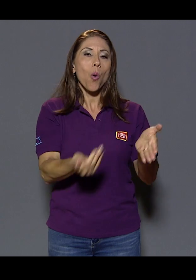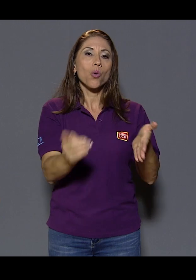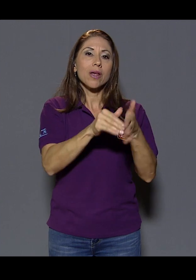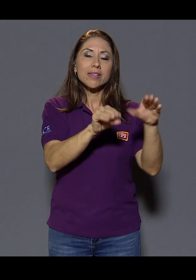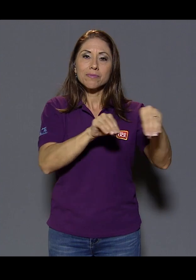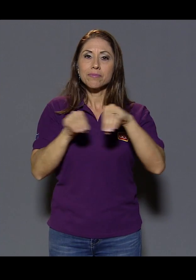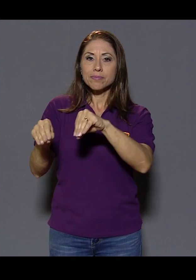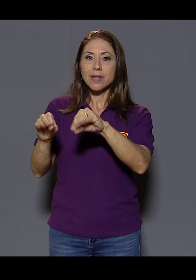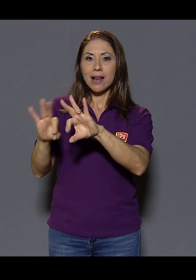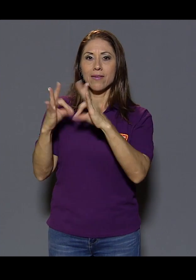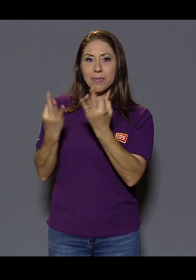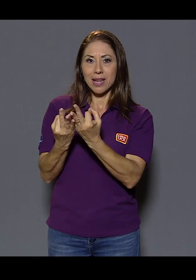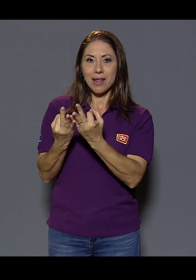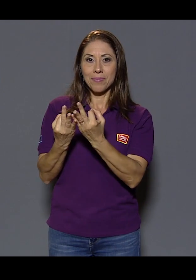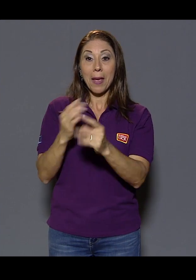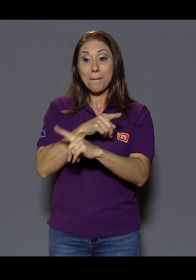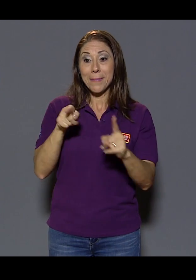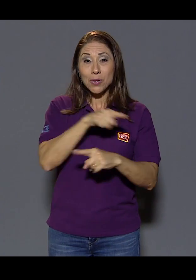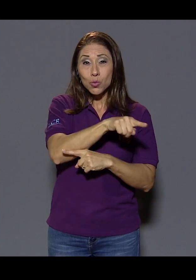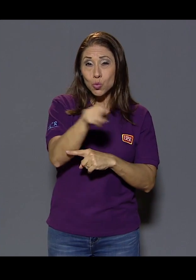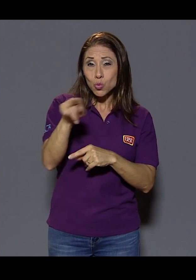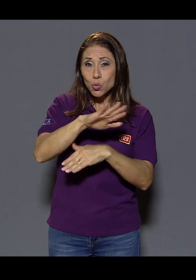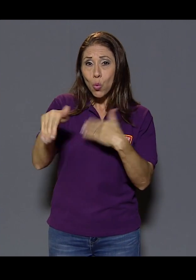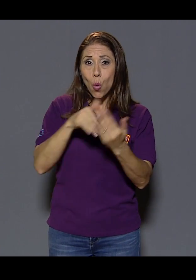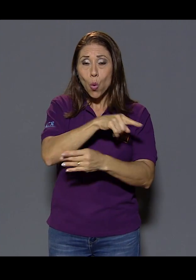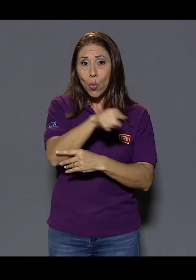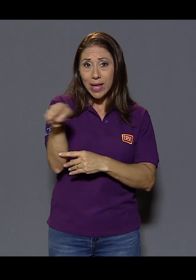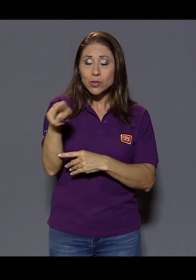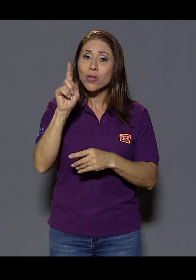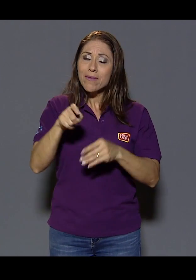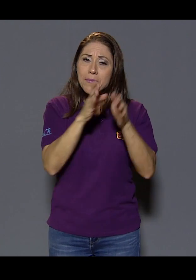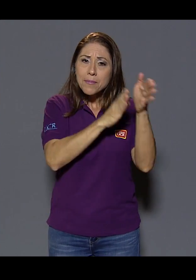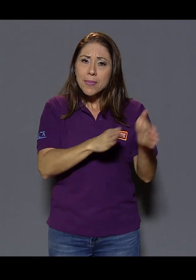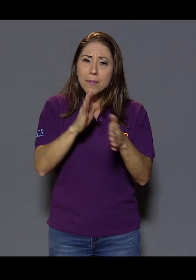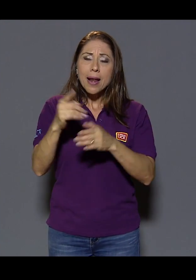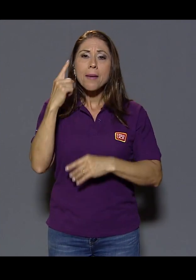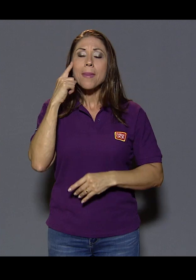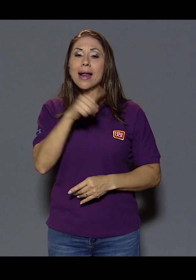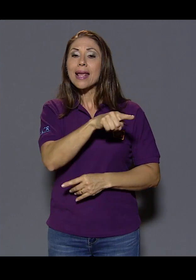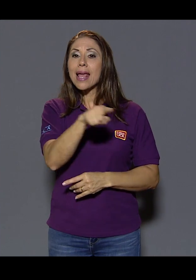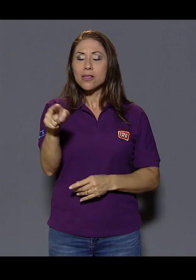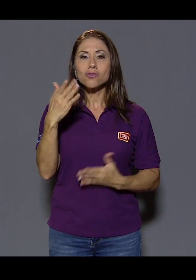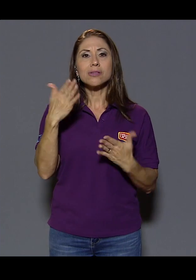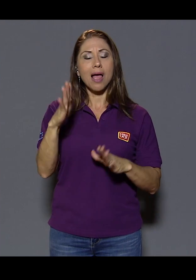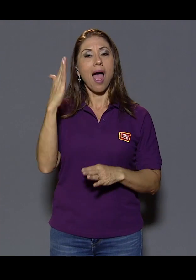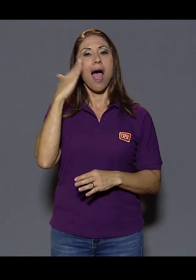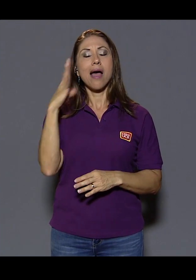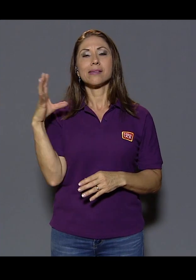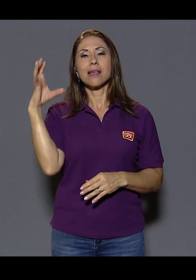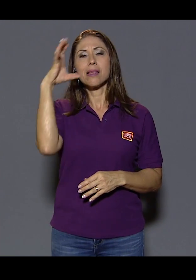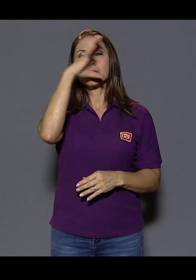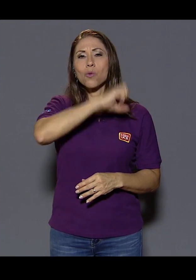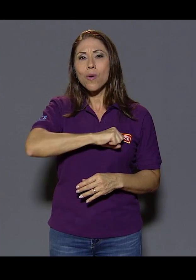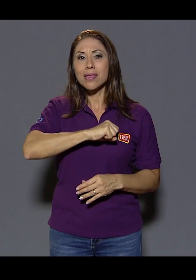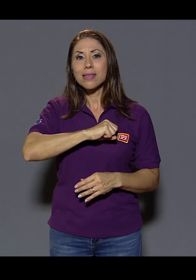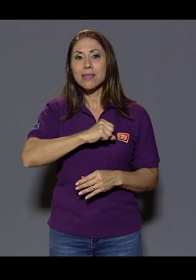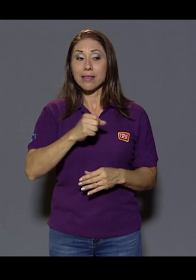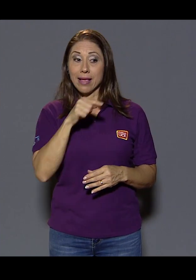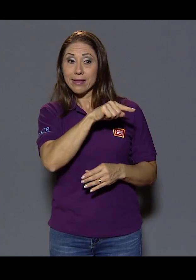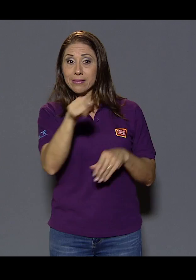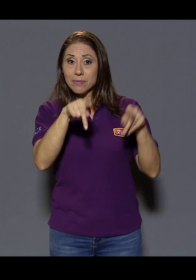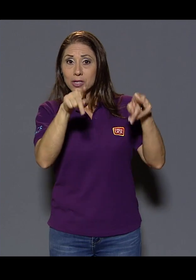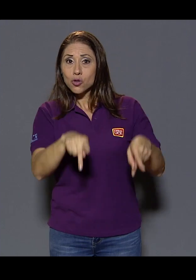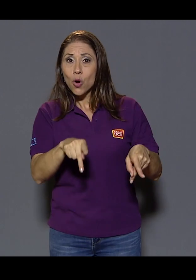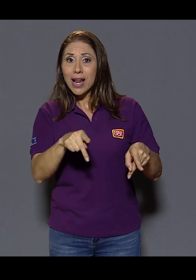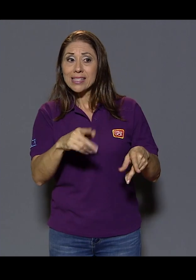fortalecer todos esos equipos de atención desde agudos para que detecten esos factores que pueden llevar al abandono y se aborden